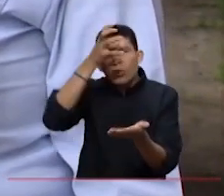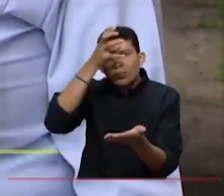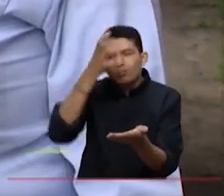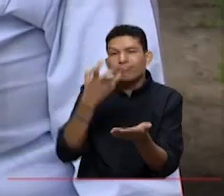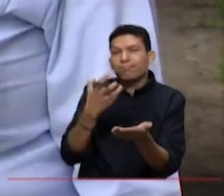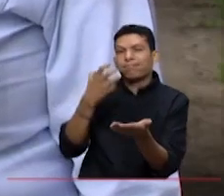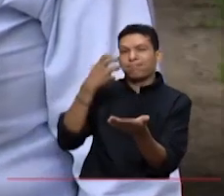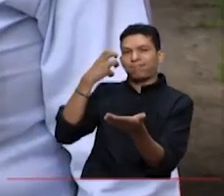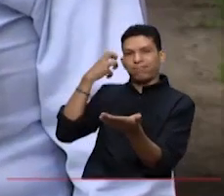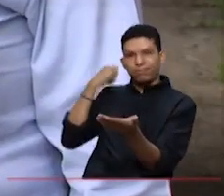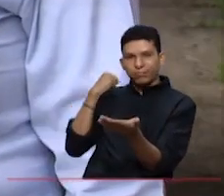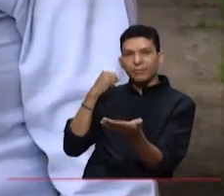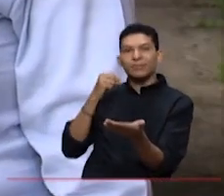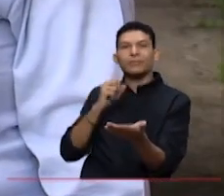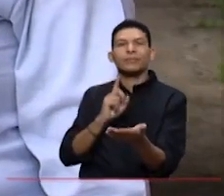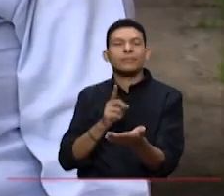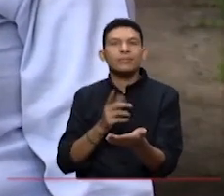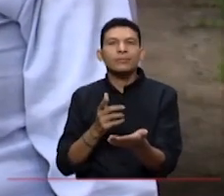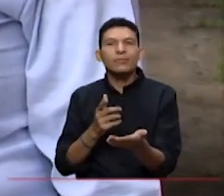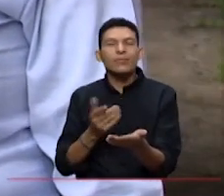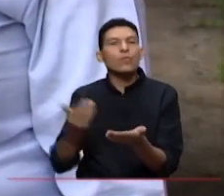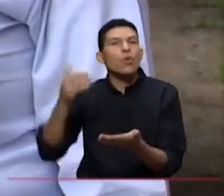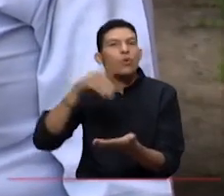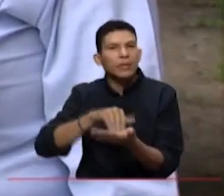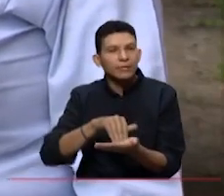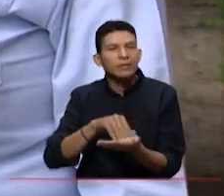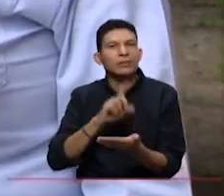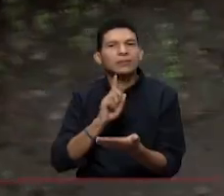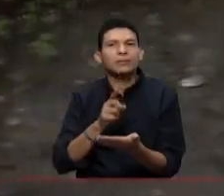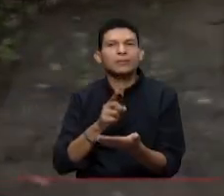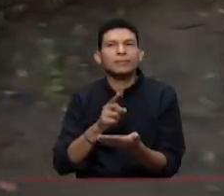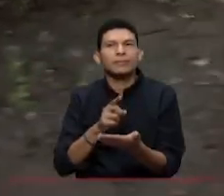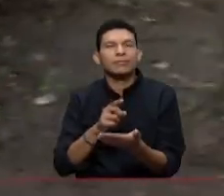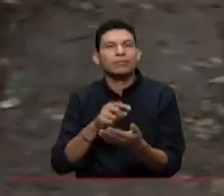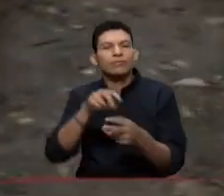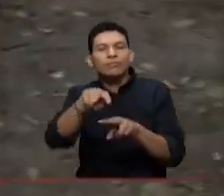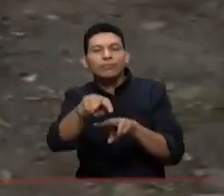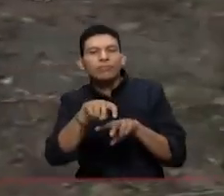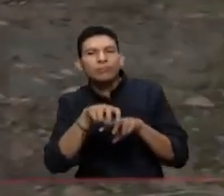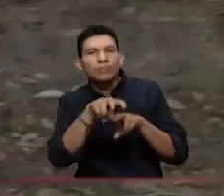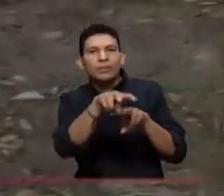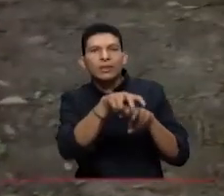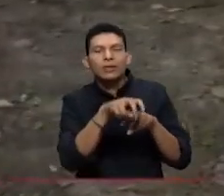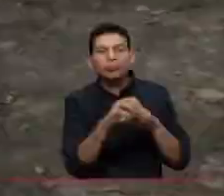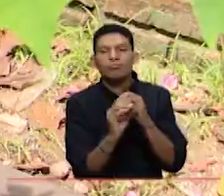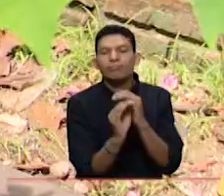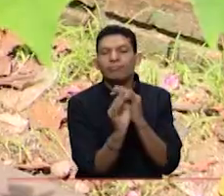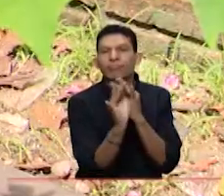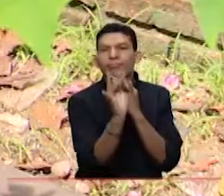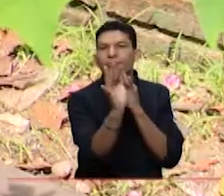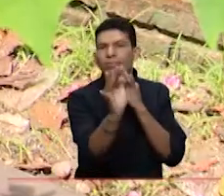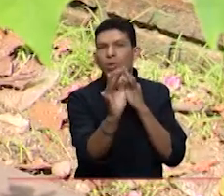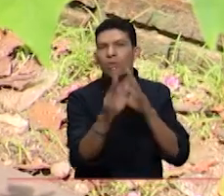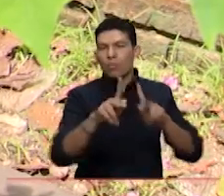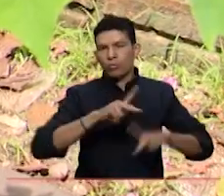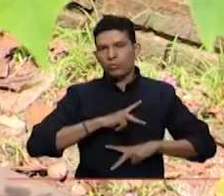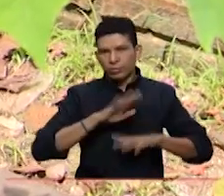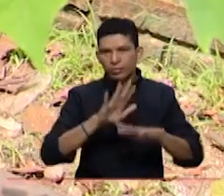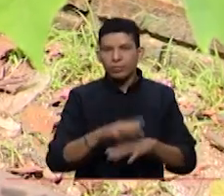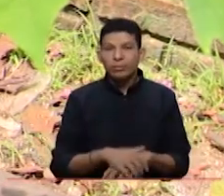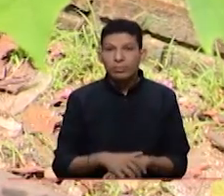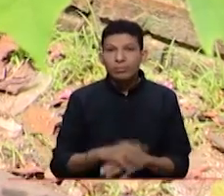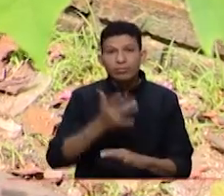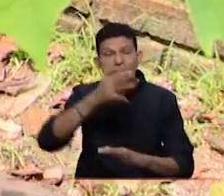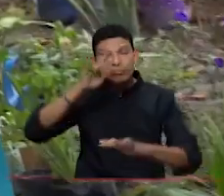ancestrales, que volvamos a sembrar las plantas nativas, los